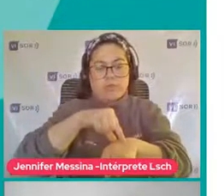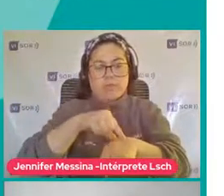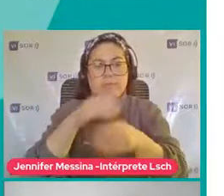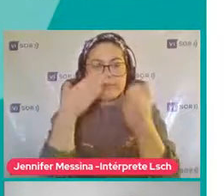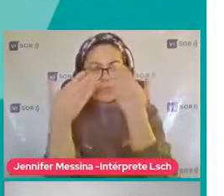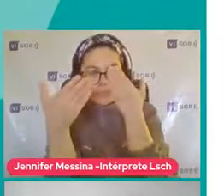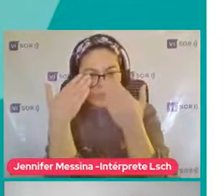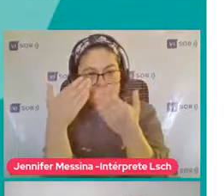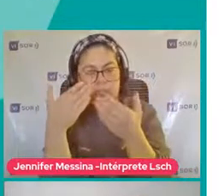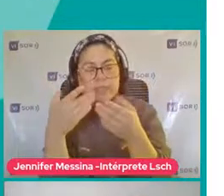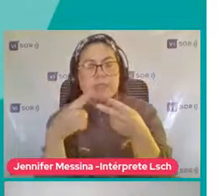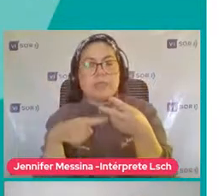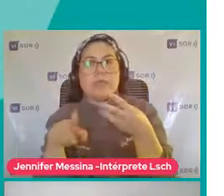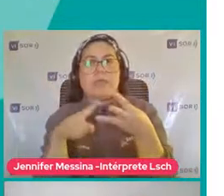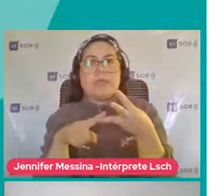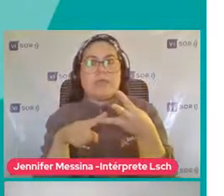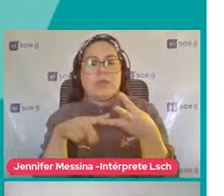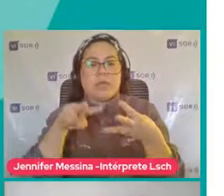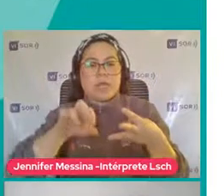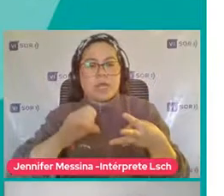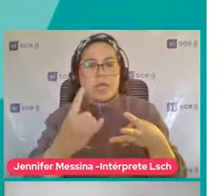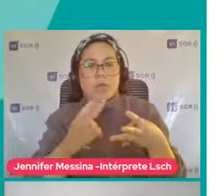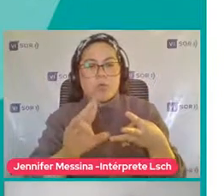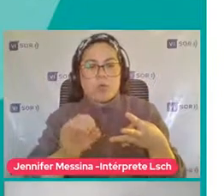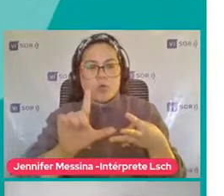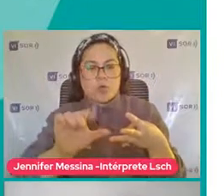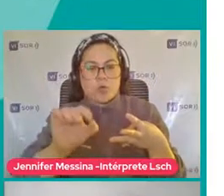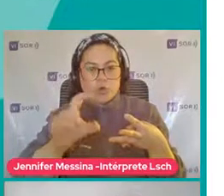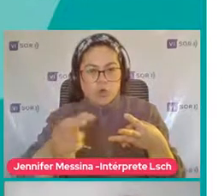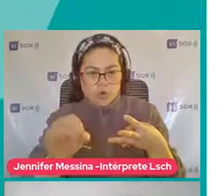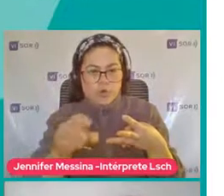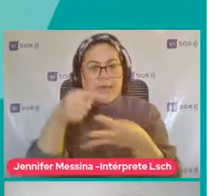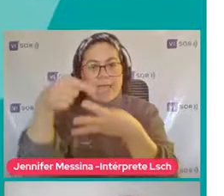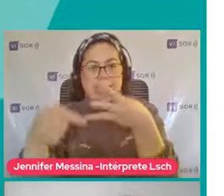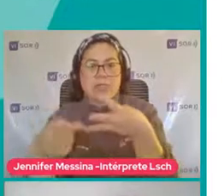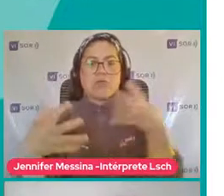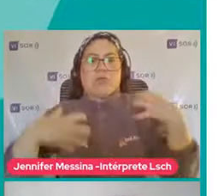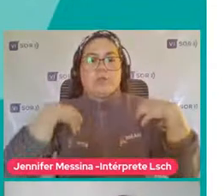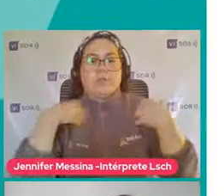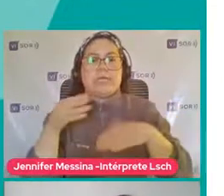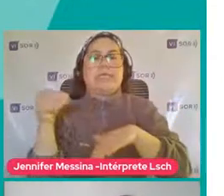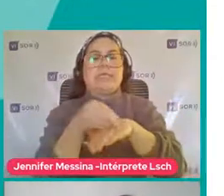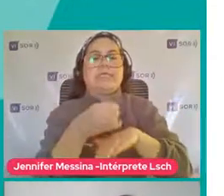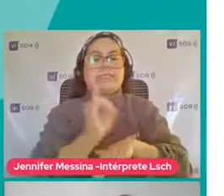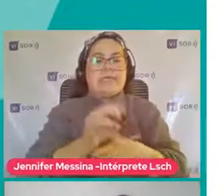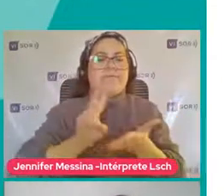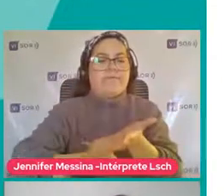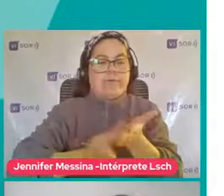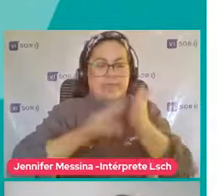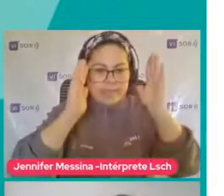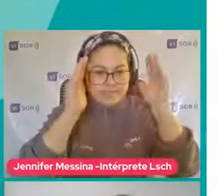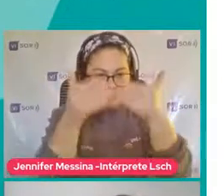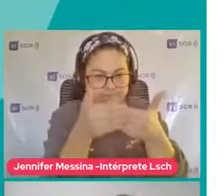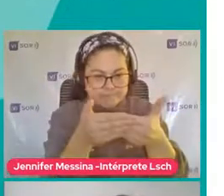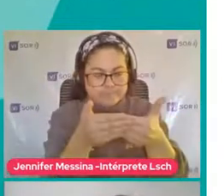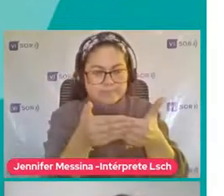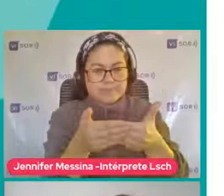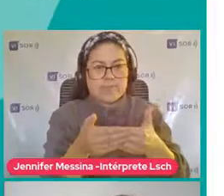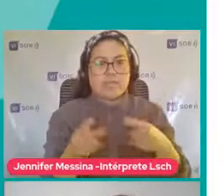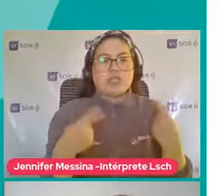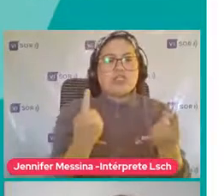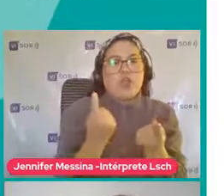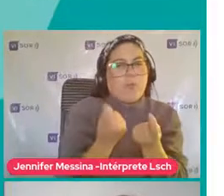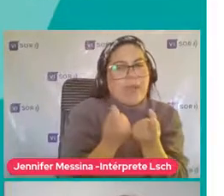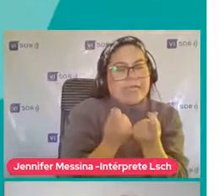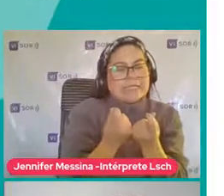una herramienta Para poder Vir a mirar conductas Mucho más específicamente Y decir Ah sí Esto sí O no En realidad no Estoy